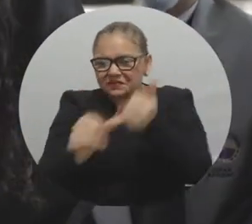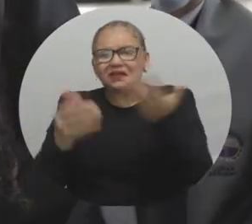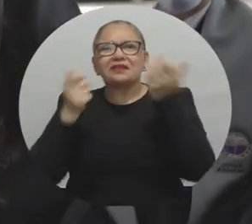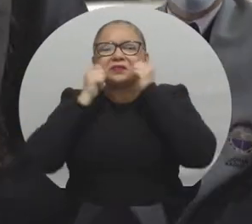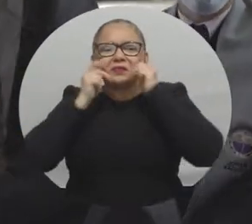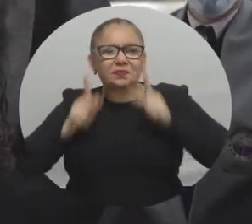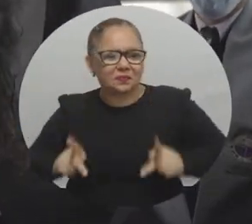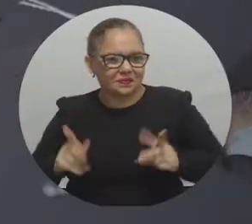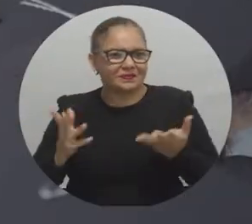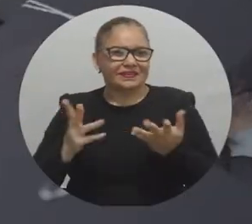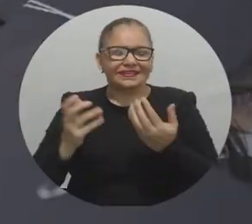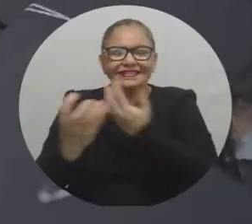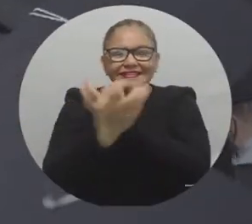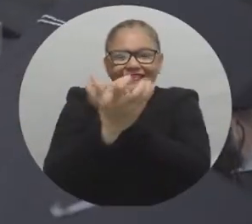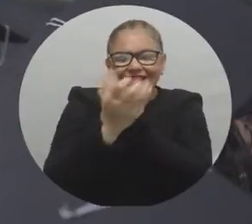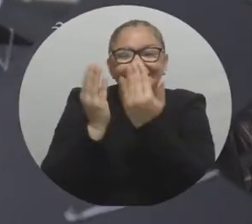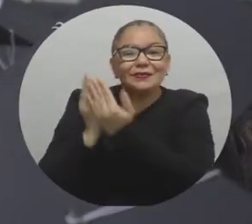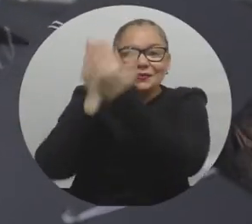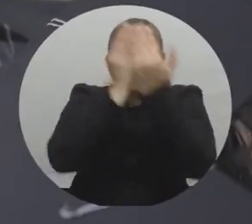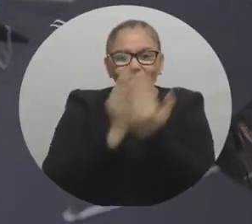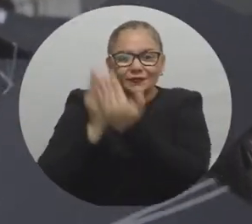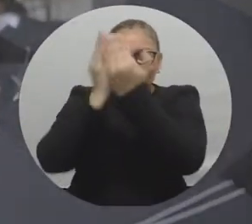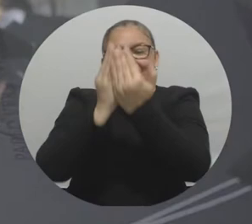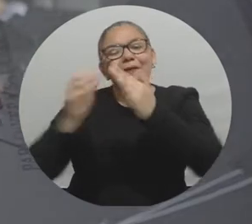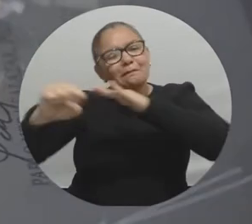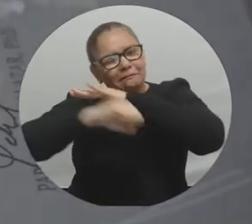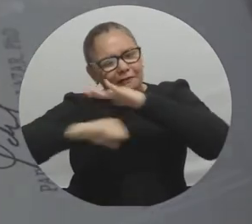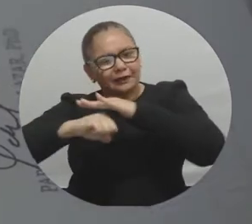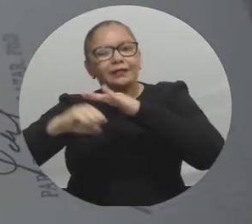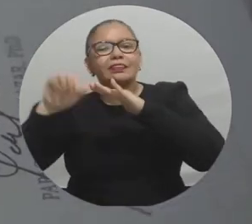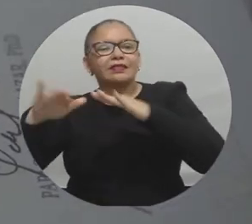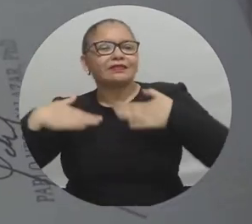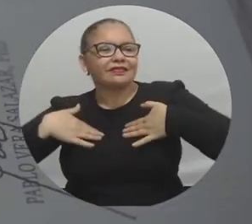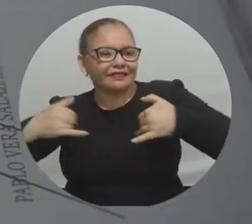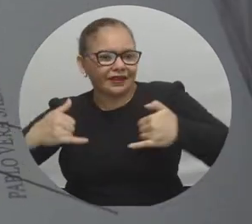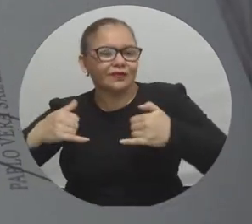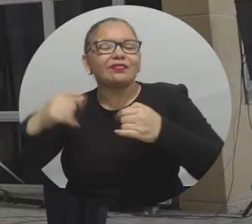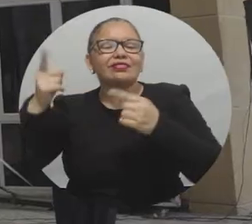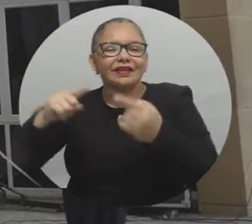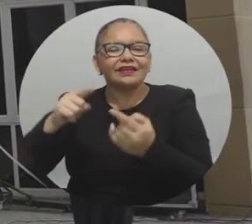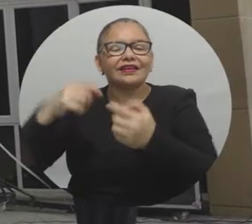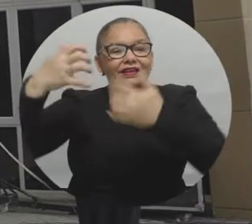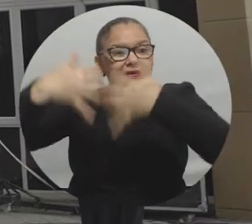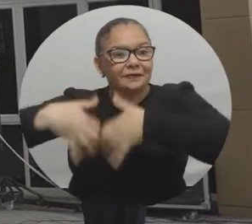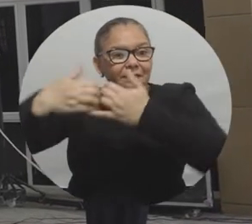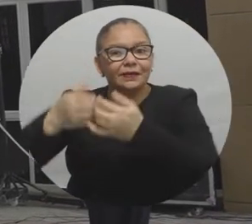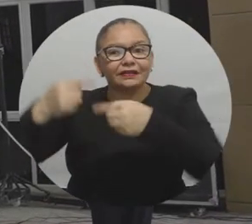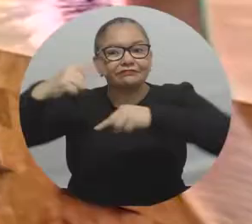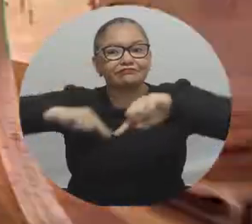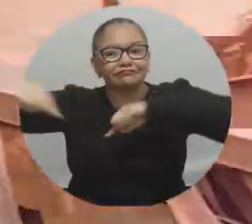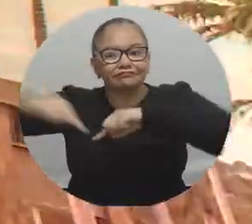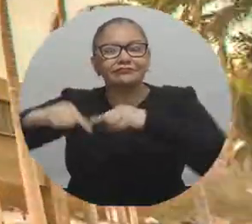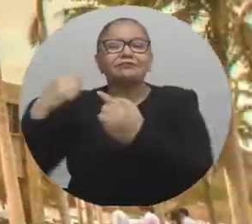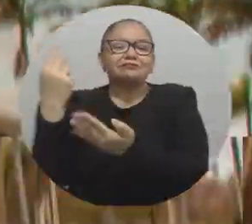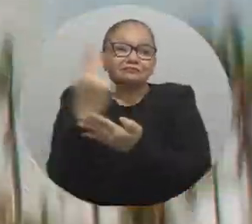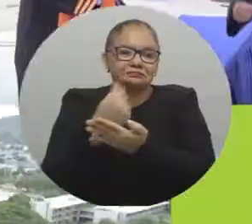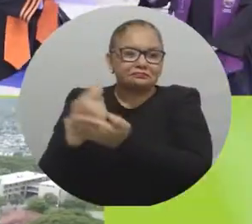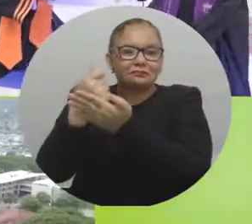ingeniería, humanidades, ciencias de la educación, básicas, de la salud y empresariales y económicas.